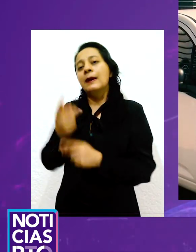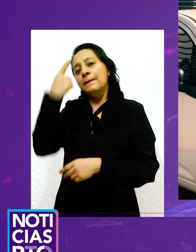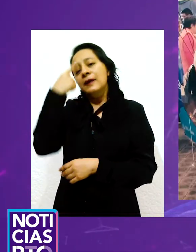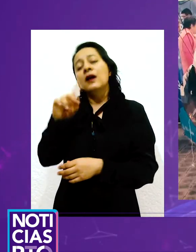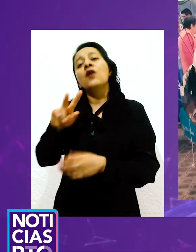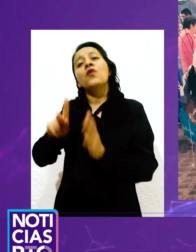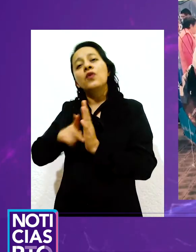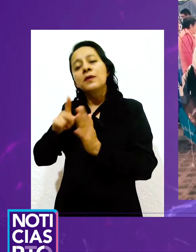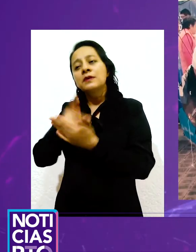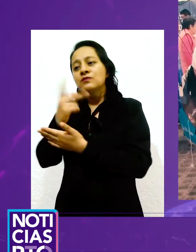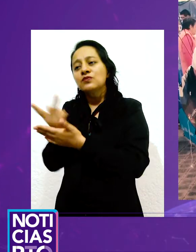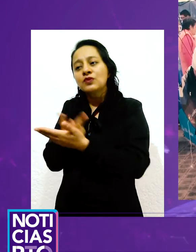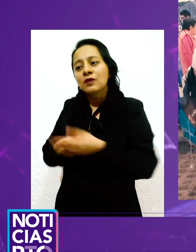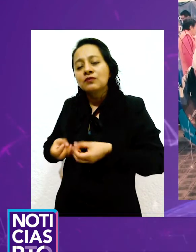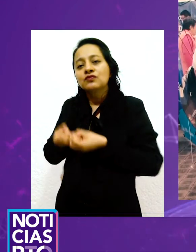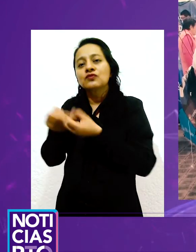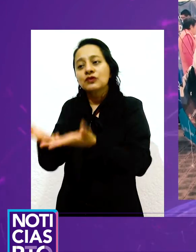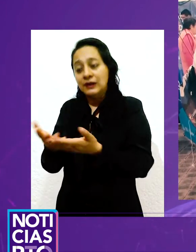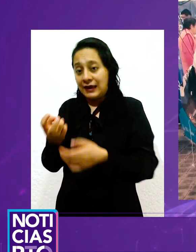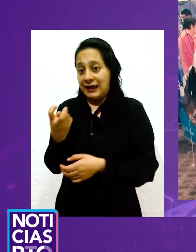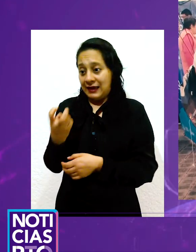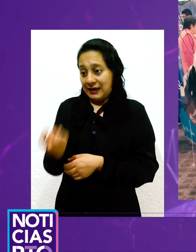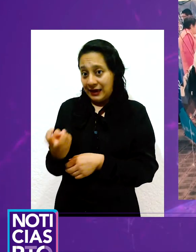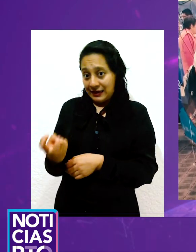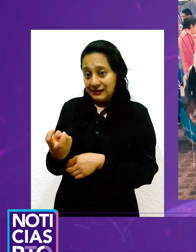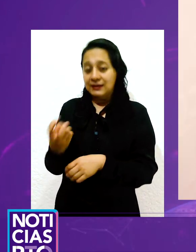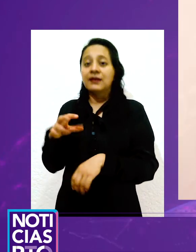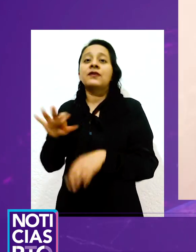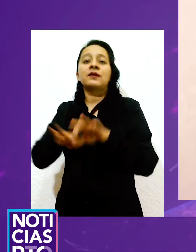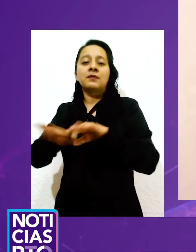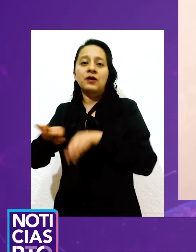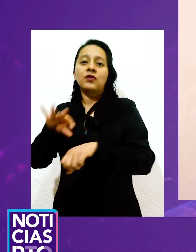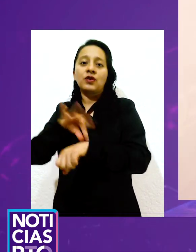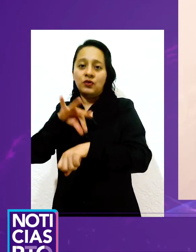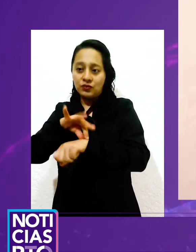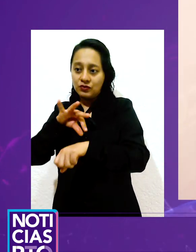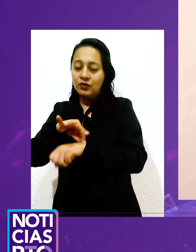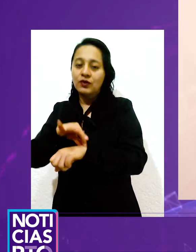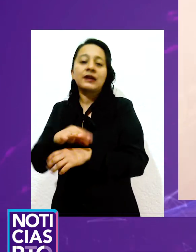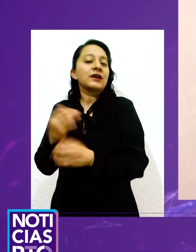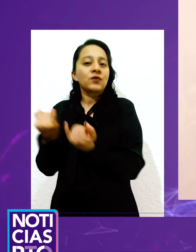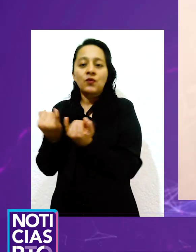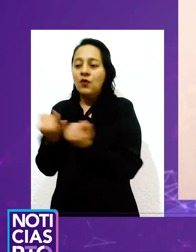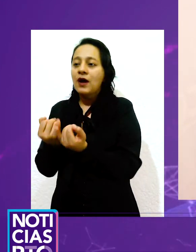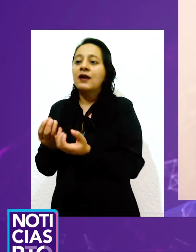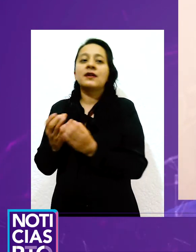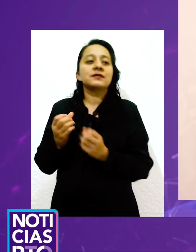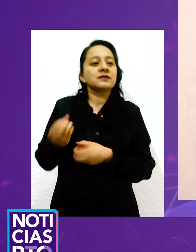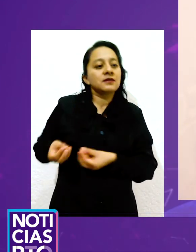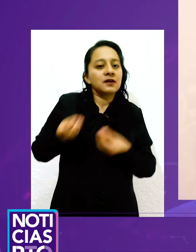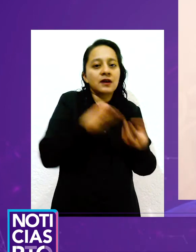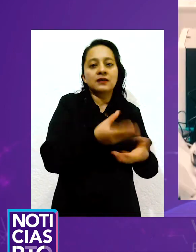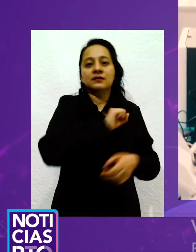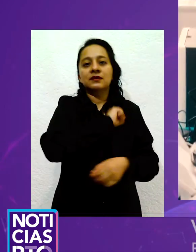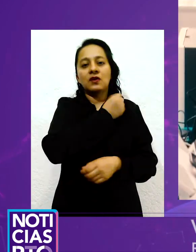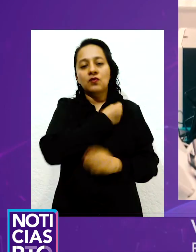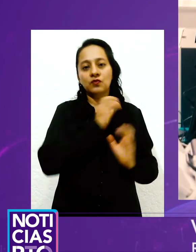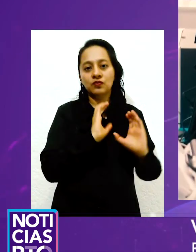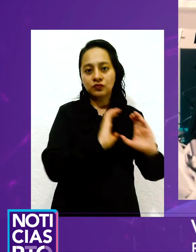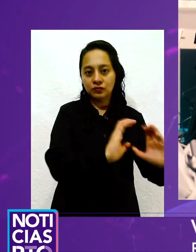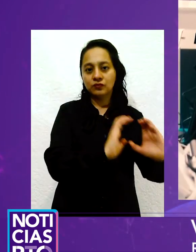médicos es también para cuidar de su salud. Con imágenes de David Feregrino, informó para Noticias RTQ,